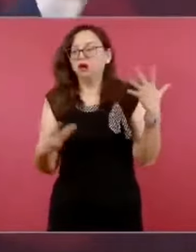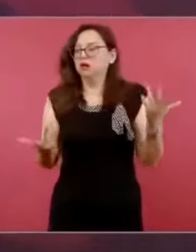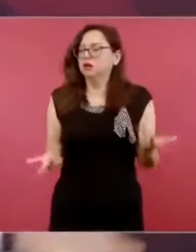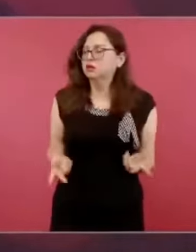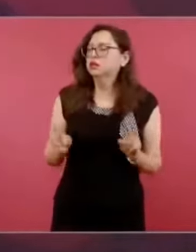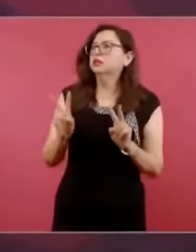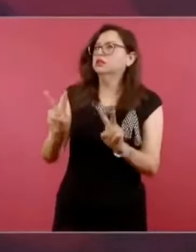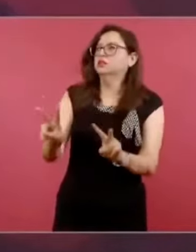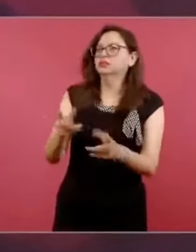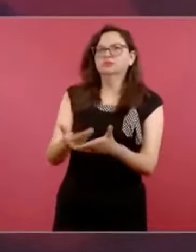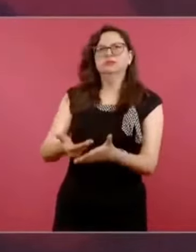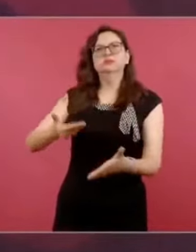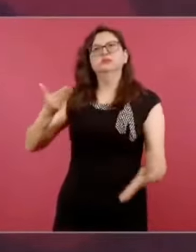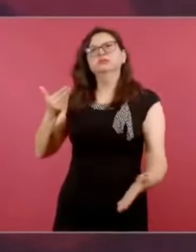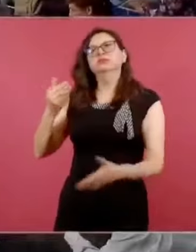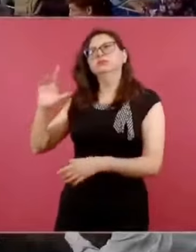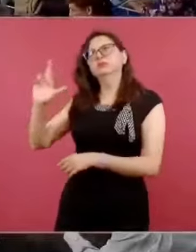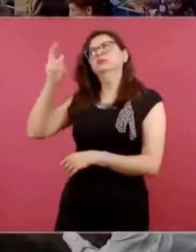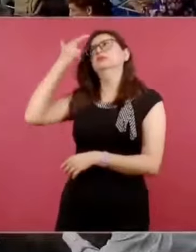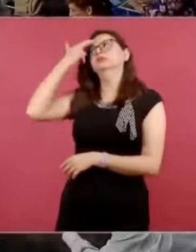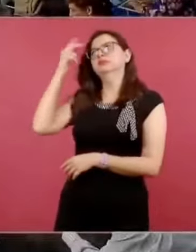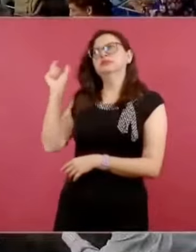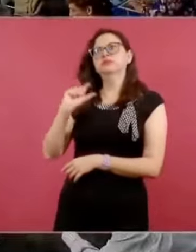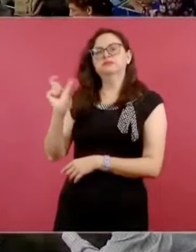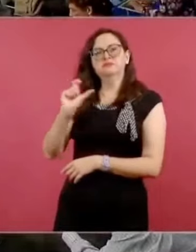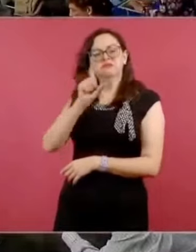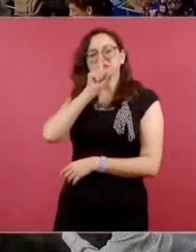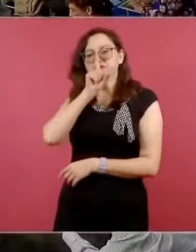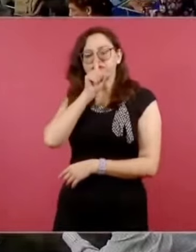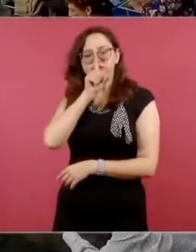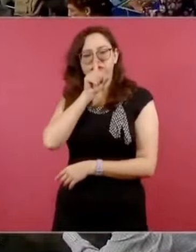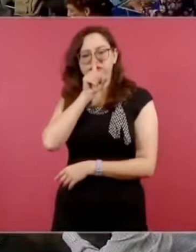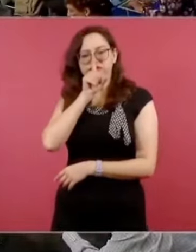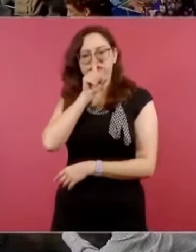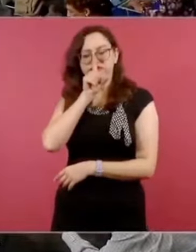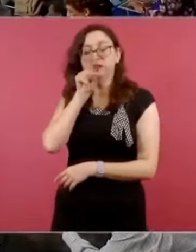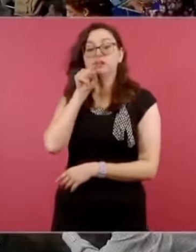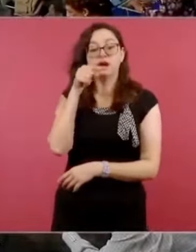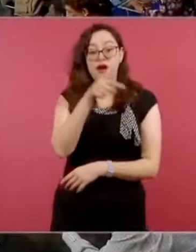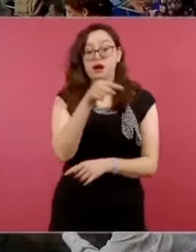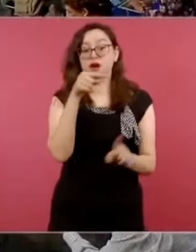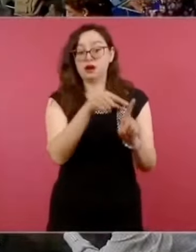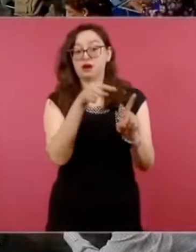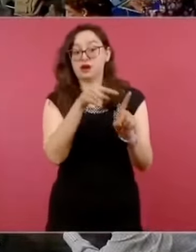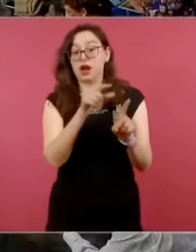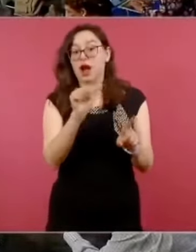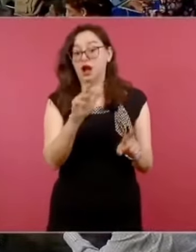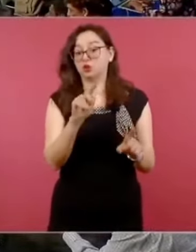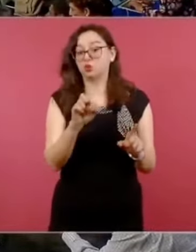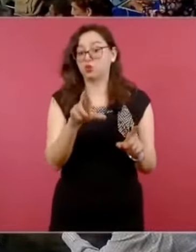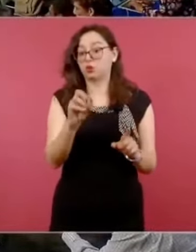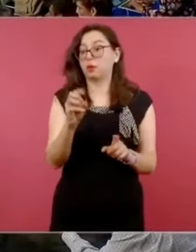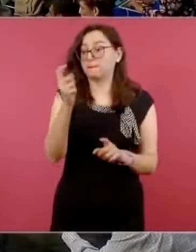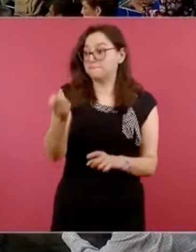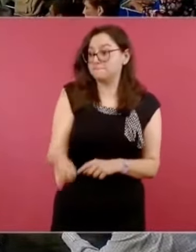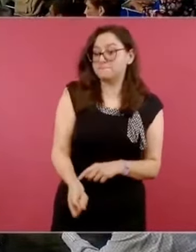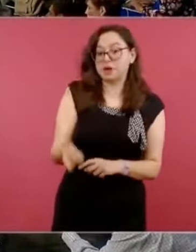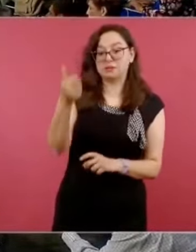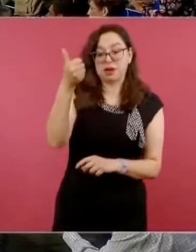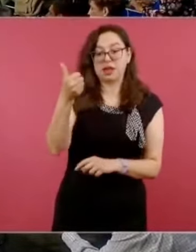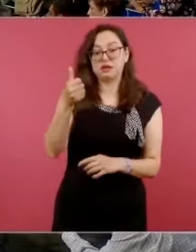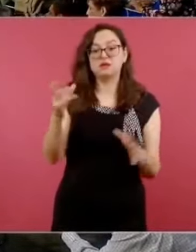todo lo que significa la descomposición de ese poder,